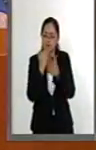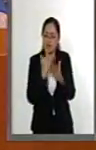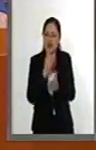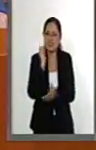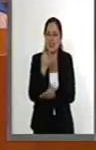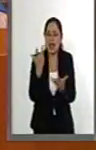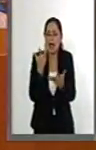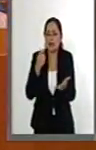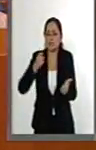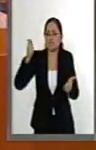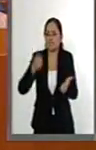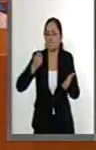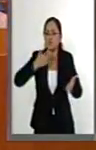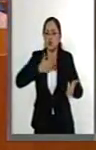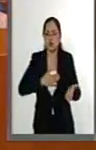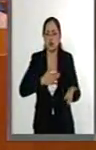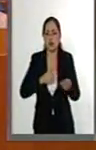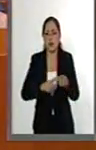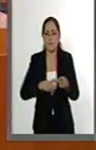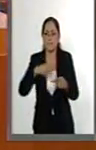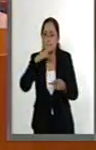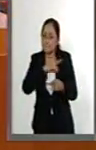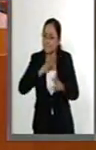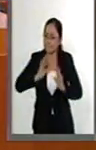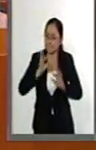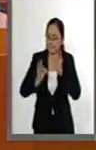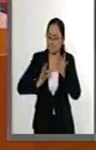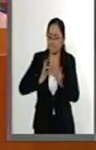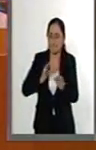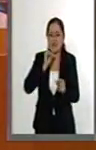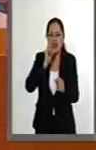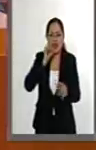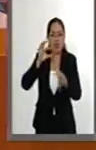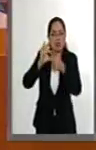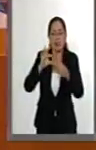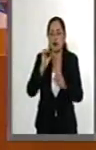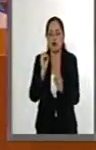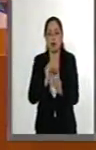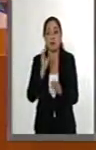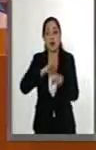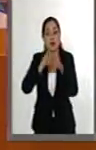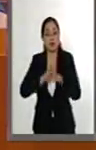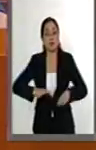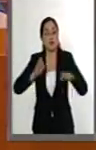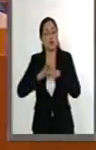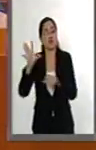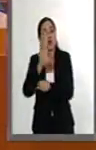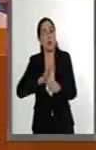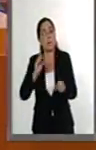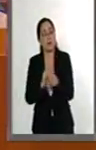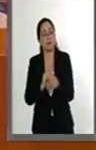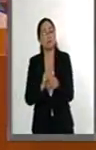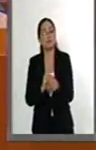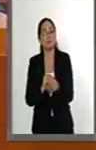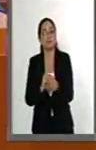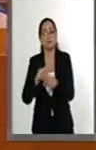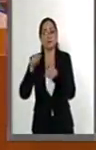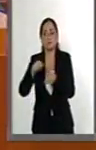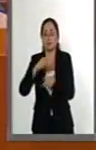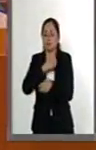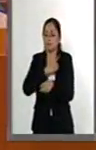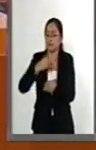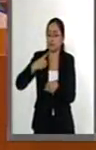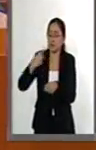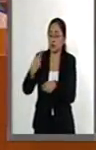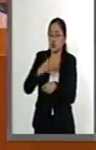justicia expedita, pronta e imparcial, pero sobre todo completa. Así que con relativo a la obligación de